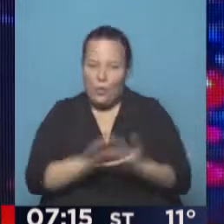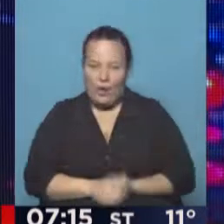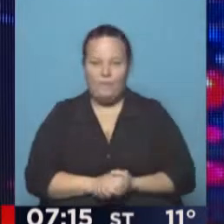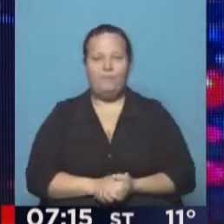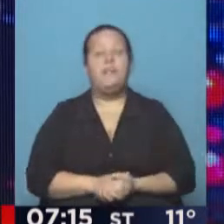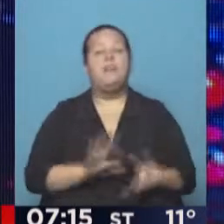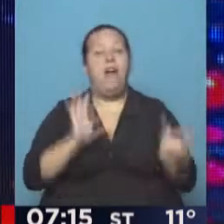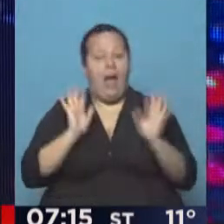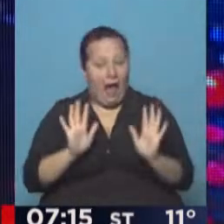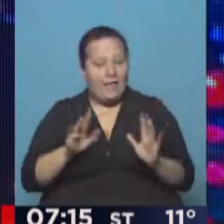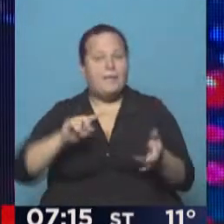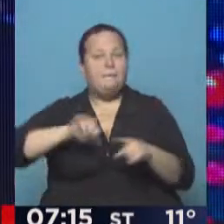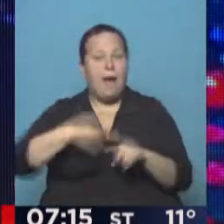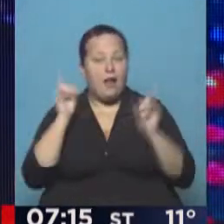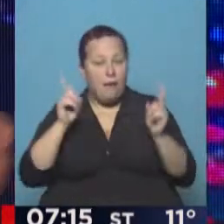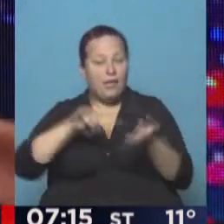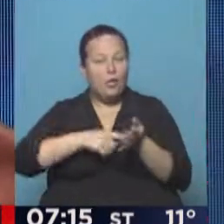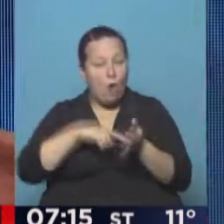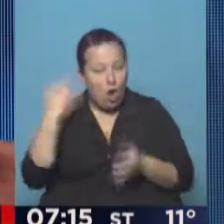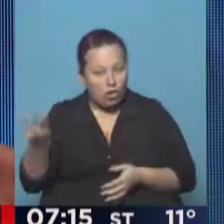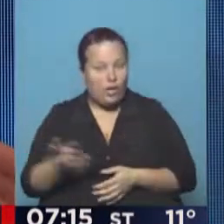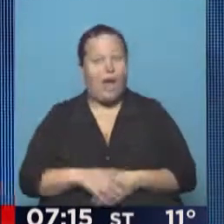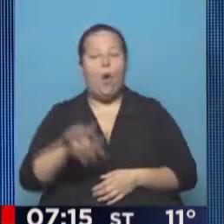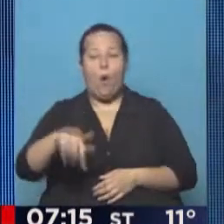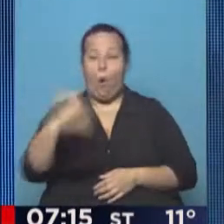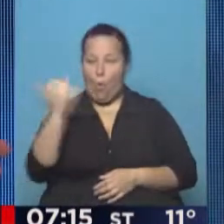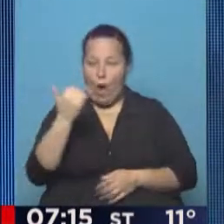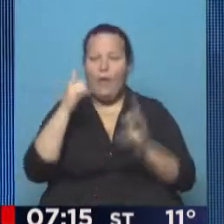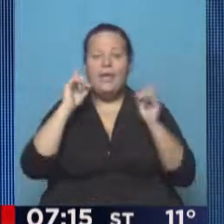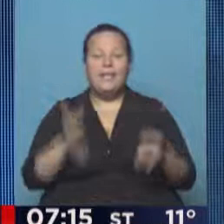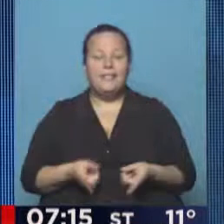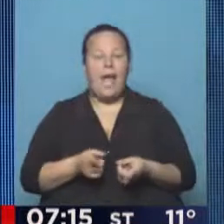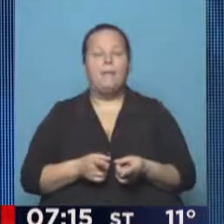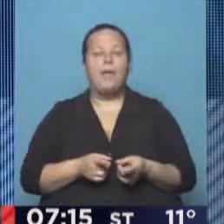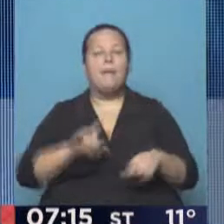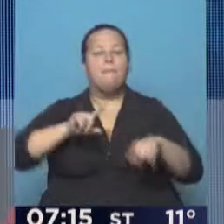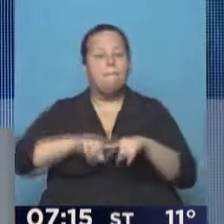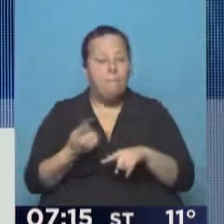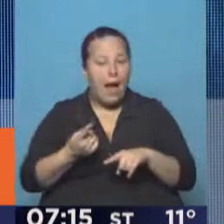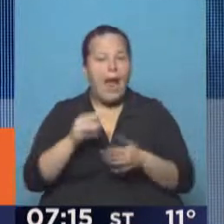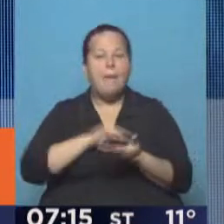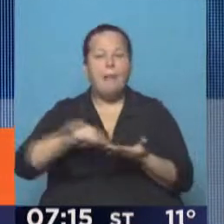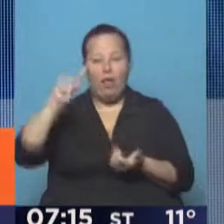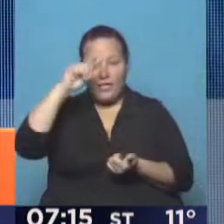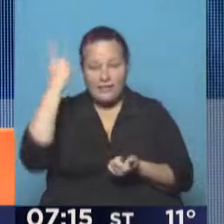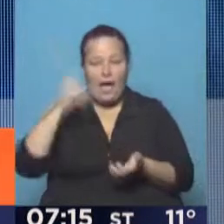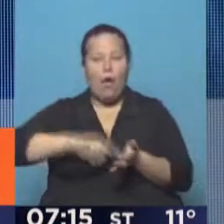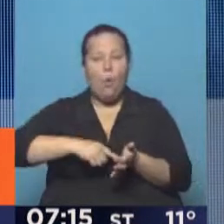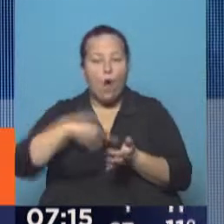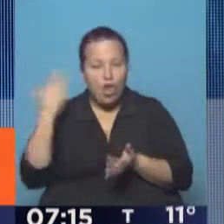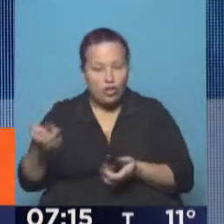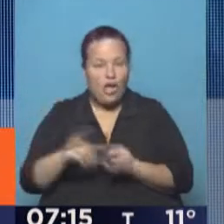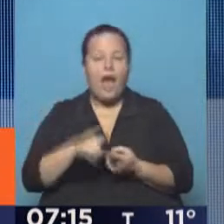De esta manera, con este paro de docentes en la provincia de Buenos Aires este jueves, también están llevando a cabo medidas de fuerza, empregados estatales, bonaerenses,